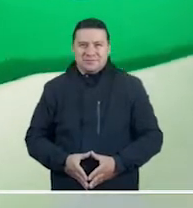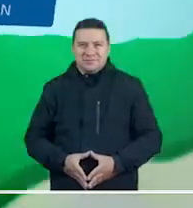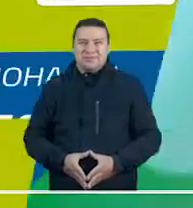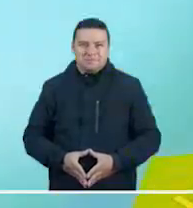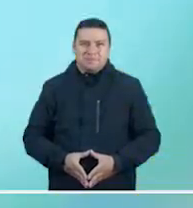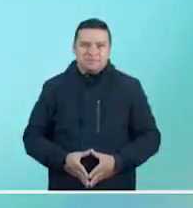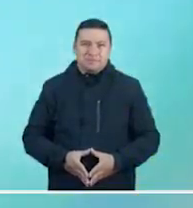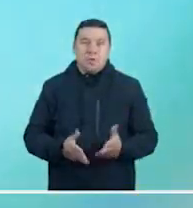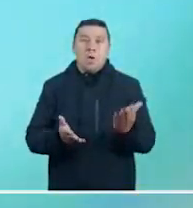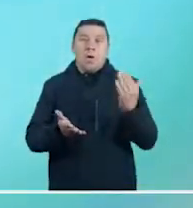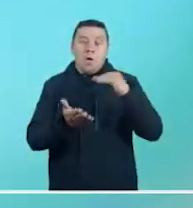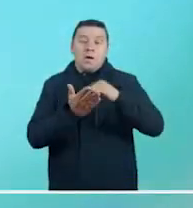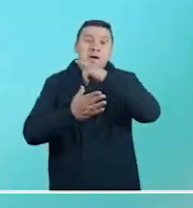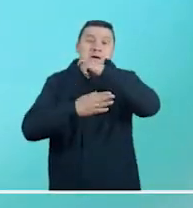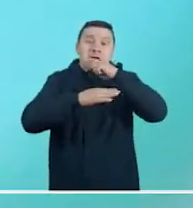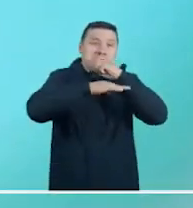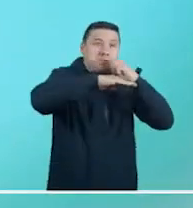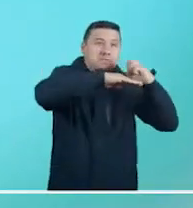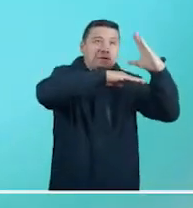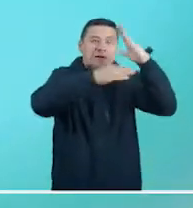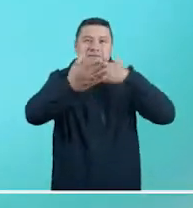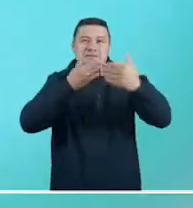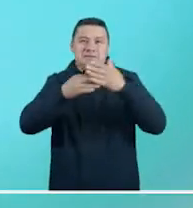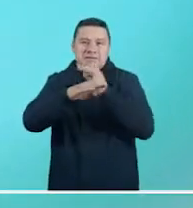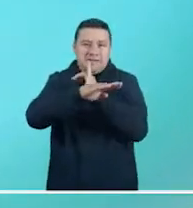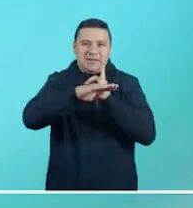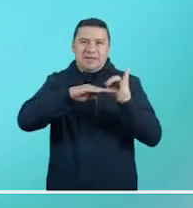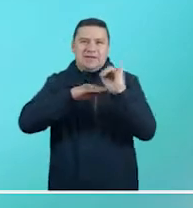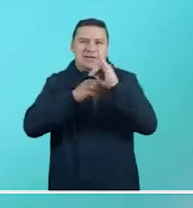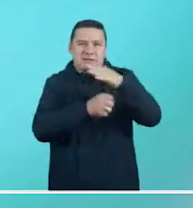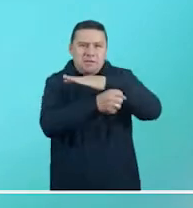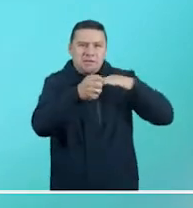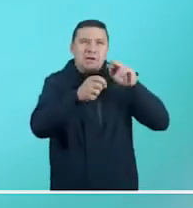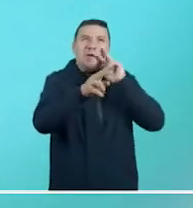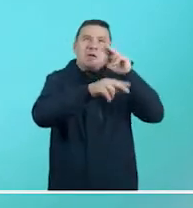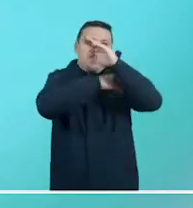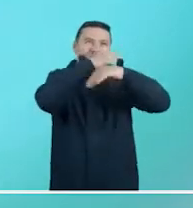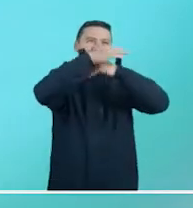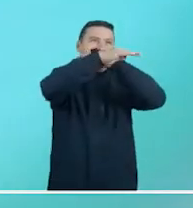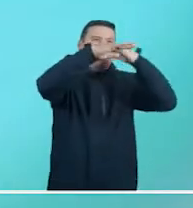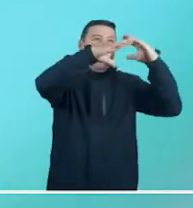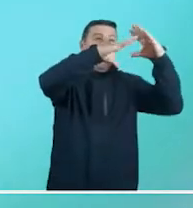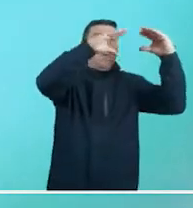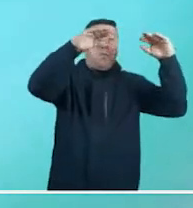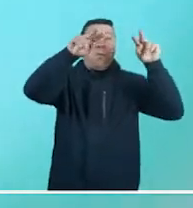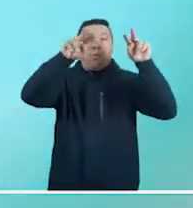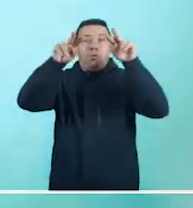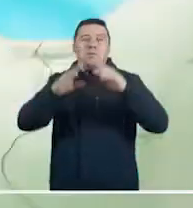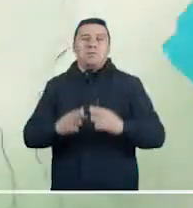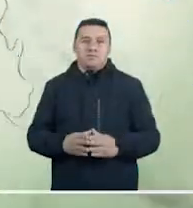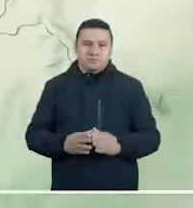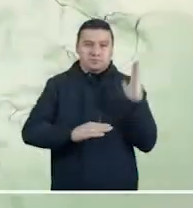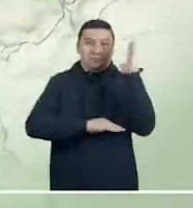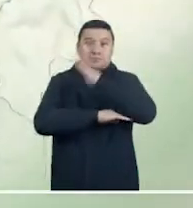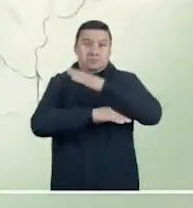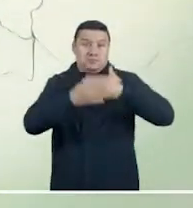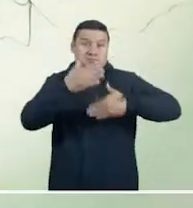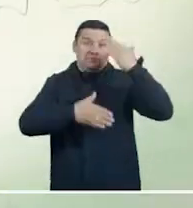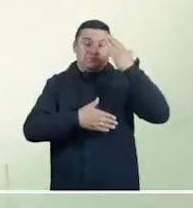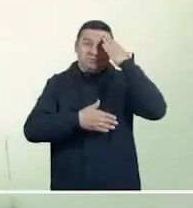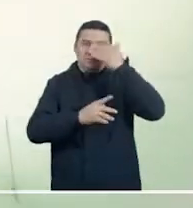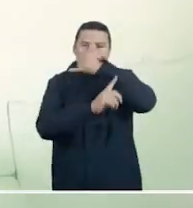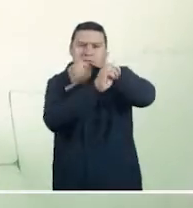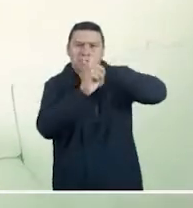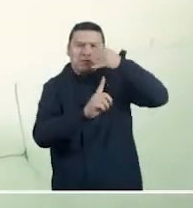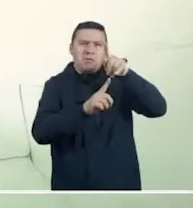Vuelven las condiciones secas a dominar en el archipiélago, donde además se calcula un cielo parcialmente nublado. El día inicia en el Pacífico